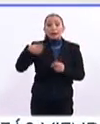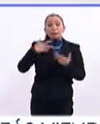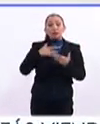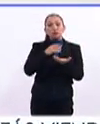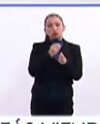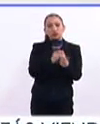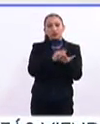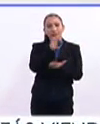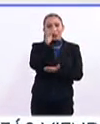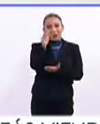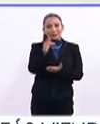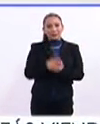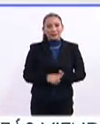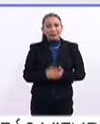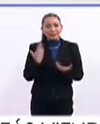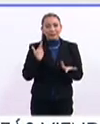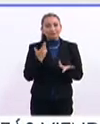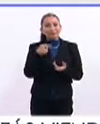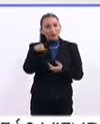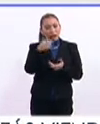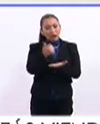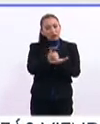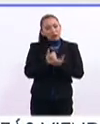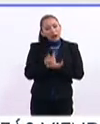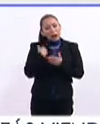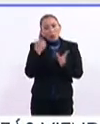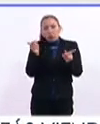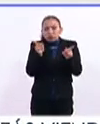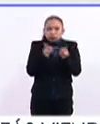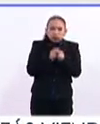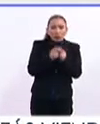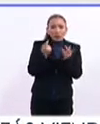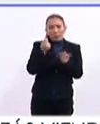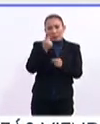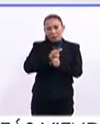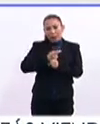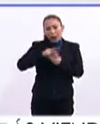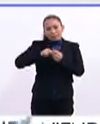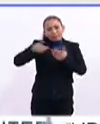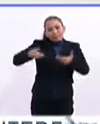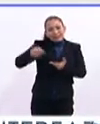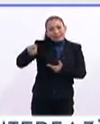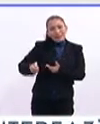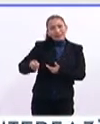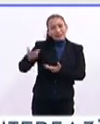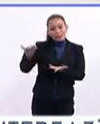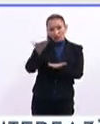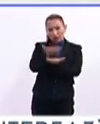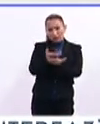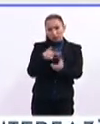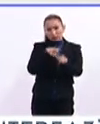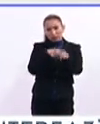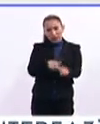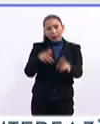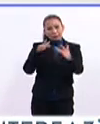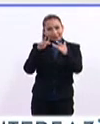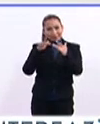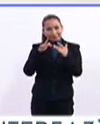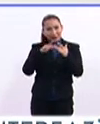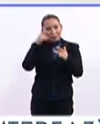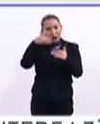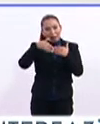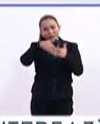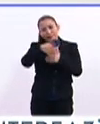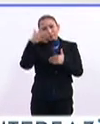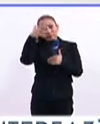público. Le agradecemos muchísimo que nos haya ayudado en esta pequeña primera introducción y le pedimos que sigamos en contacto